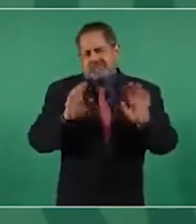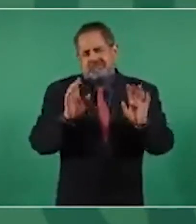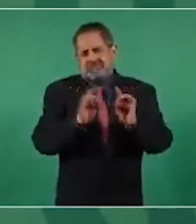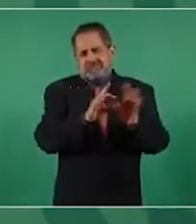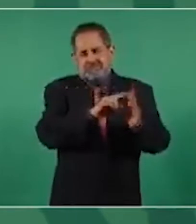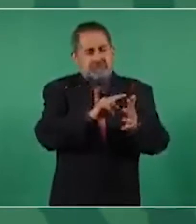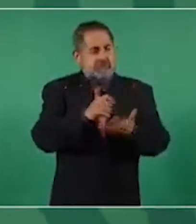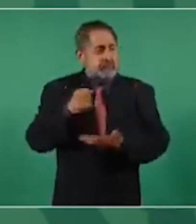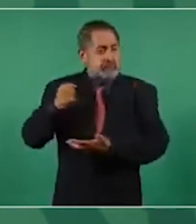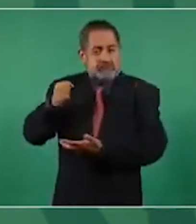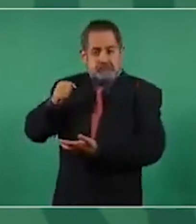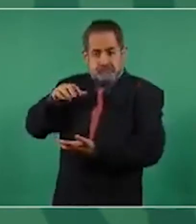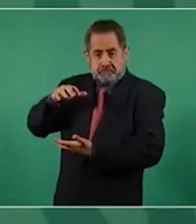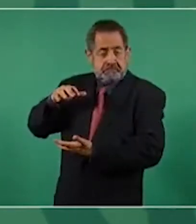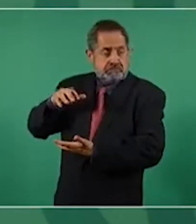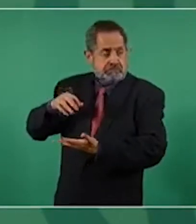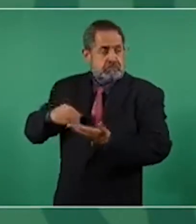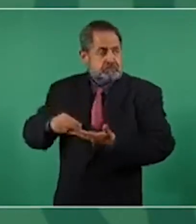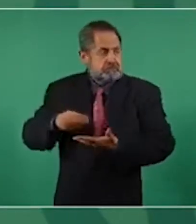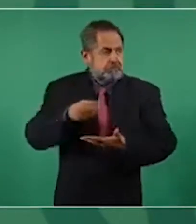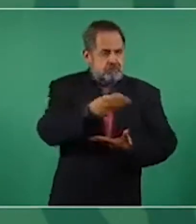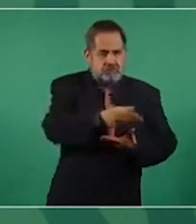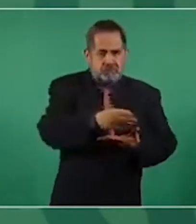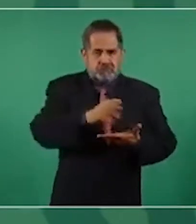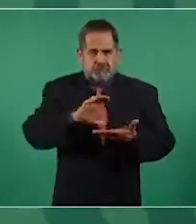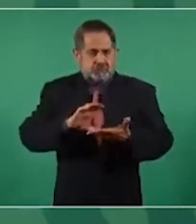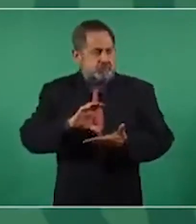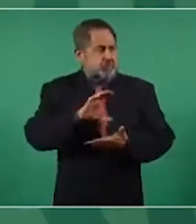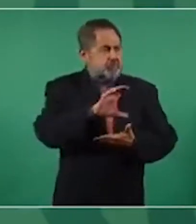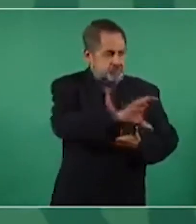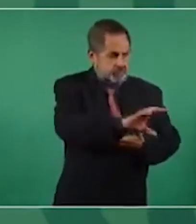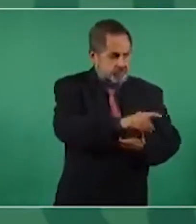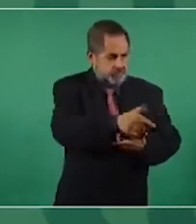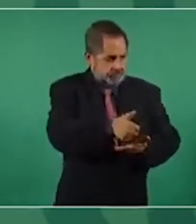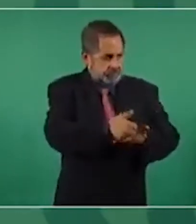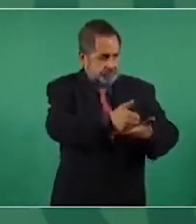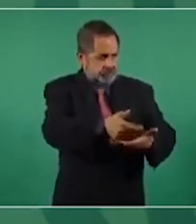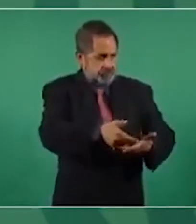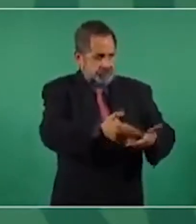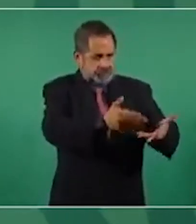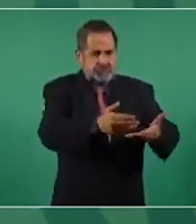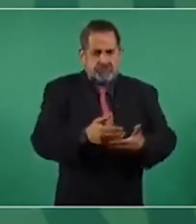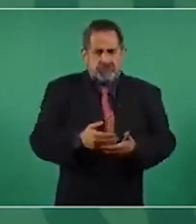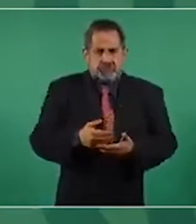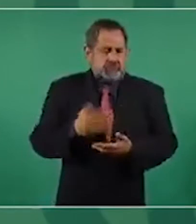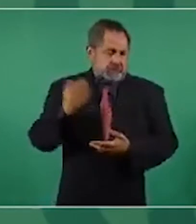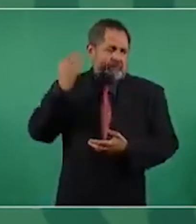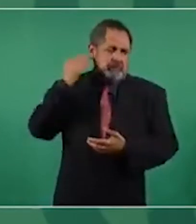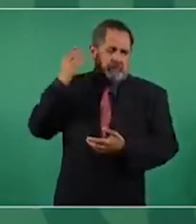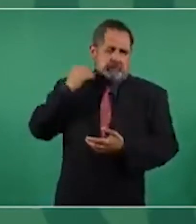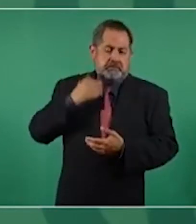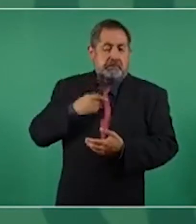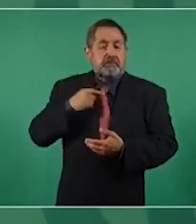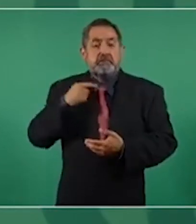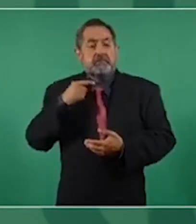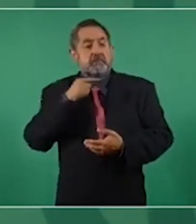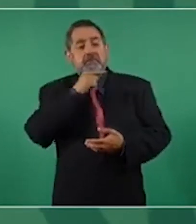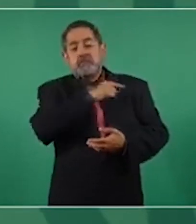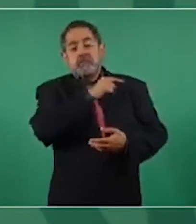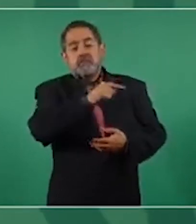usaba esa bolsa, ese dinero lo manejaban